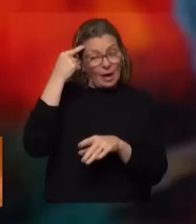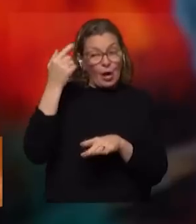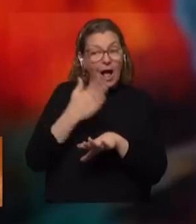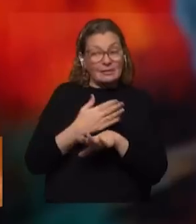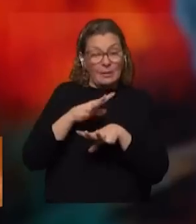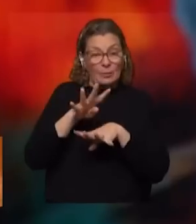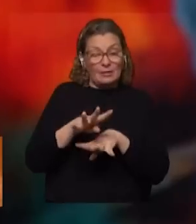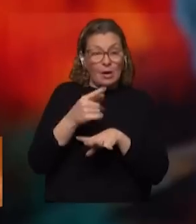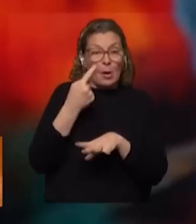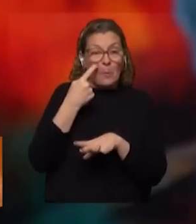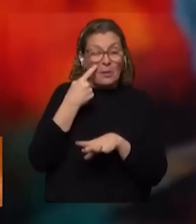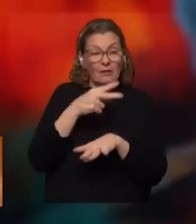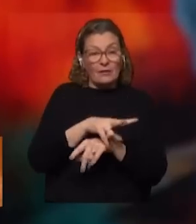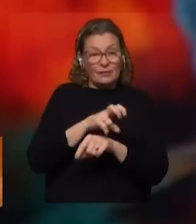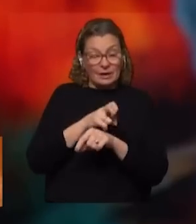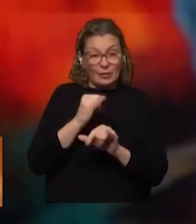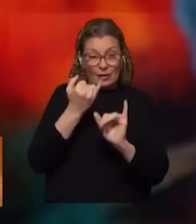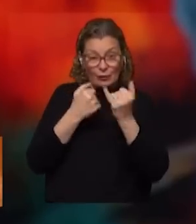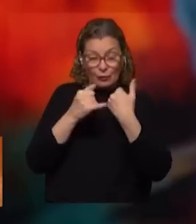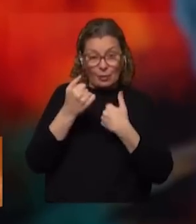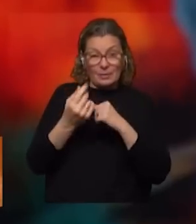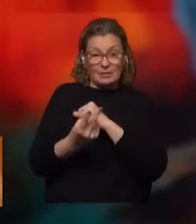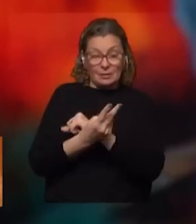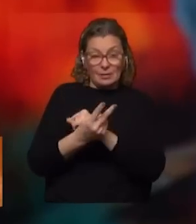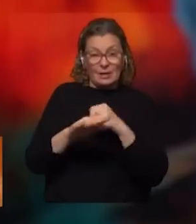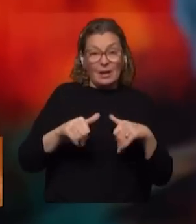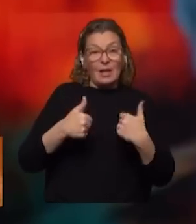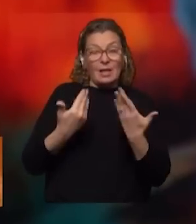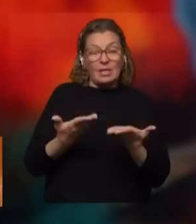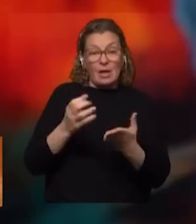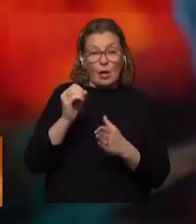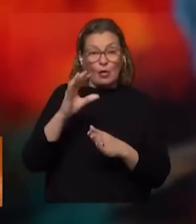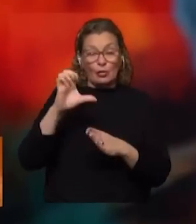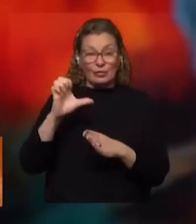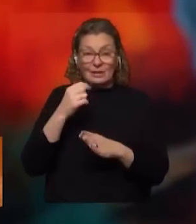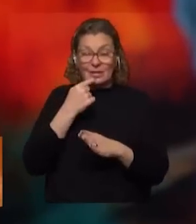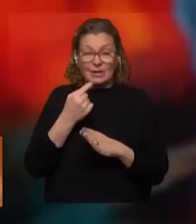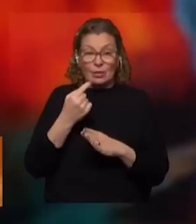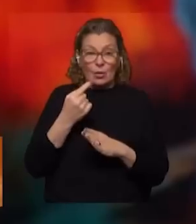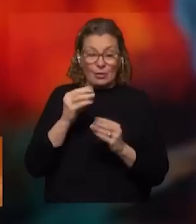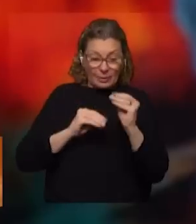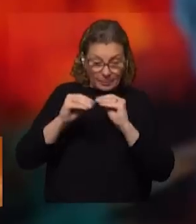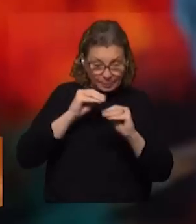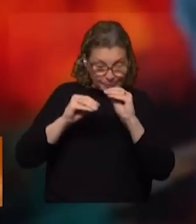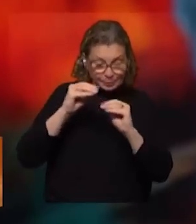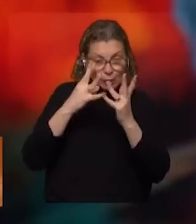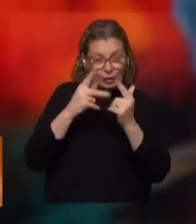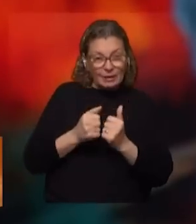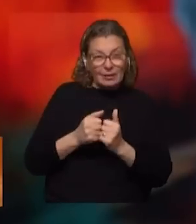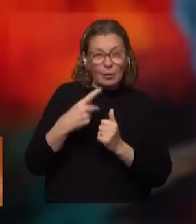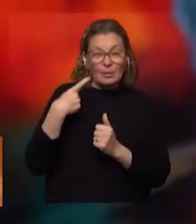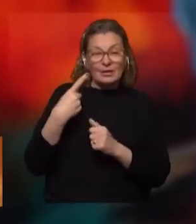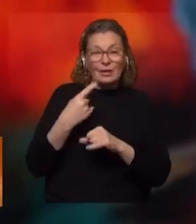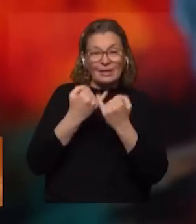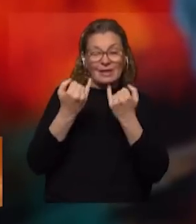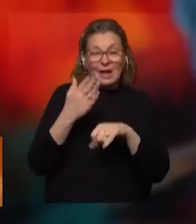las pruebas que tiene Fiscalía, el informe de seguridad que le proporciona a la OCE, lo dice, que había un operativo diseñado por el directorio el día